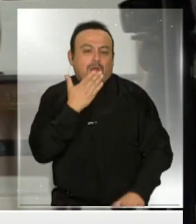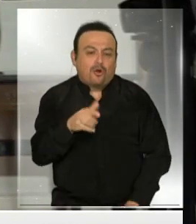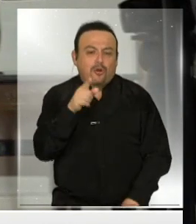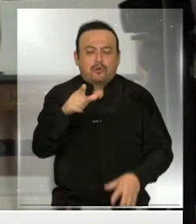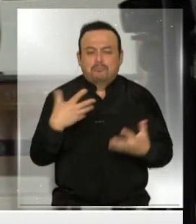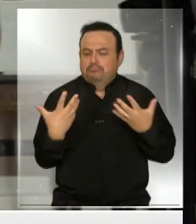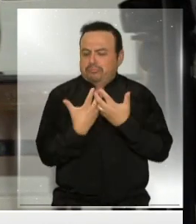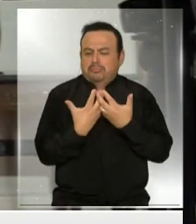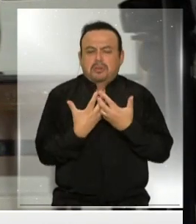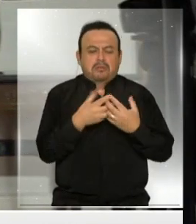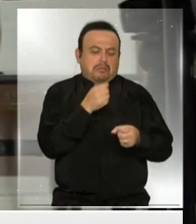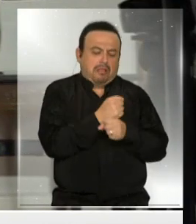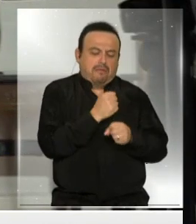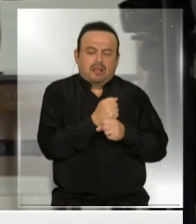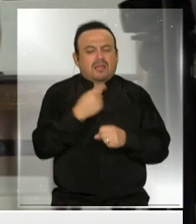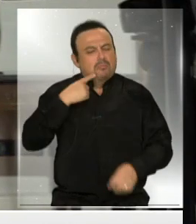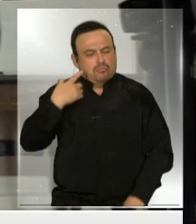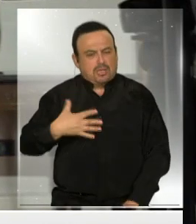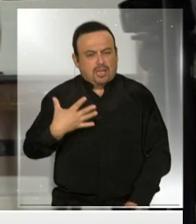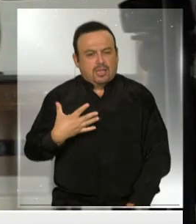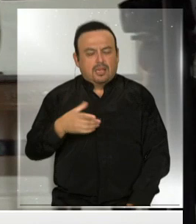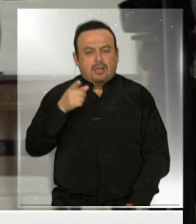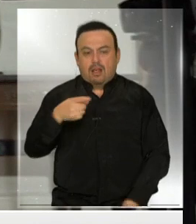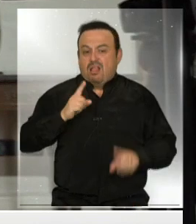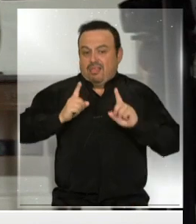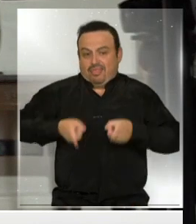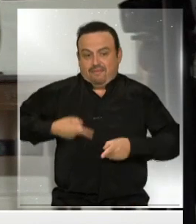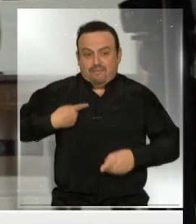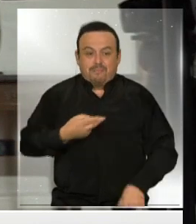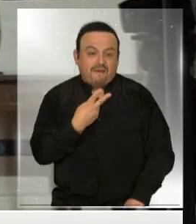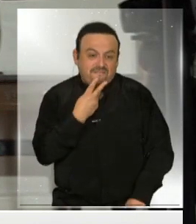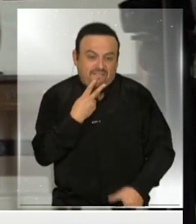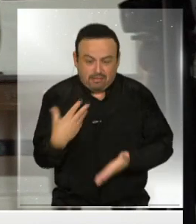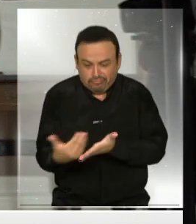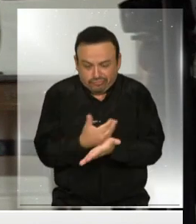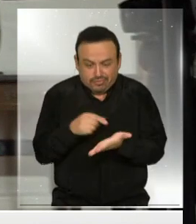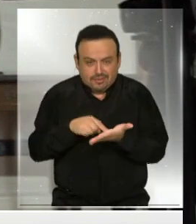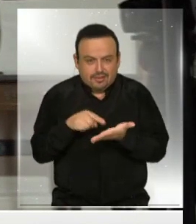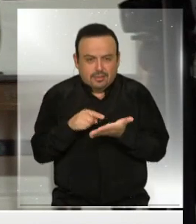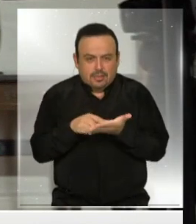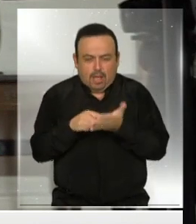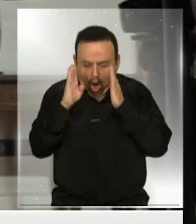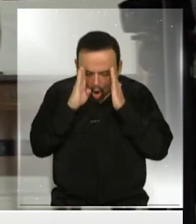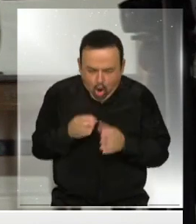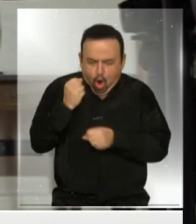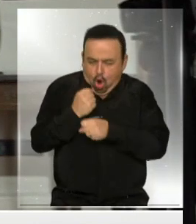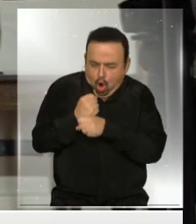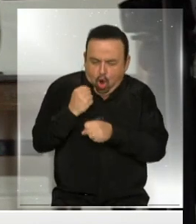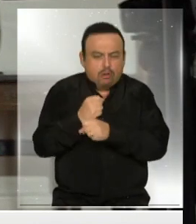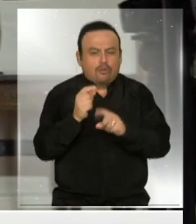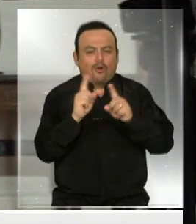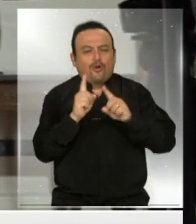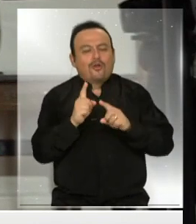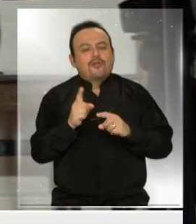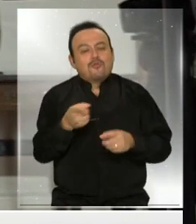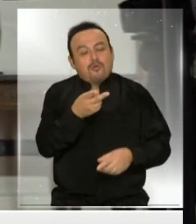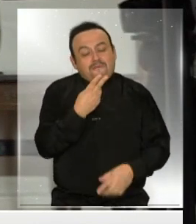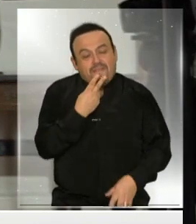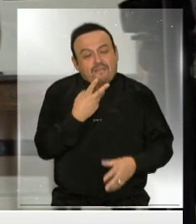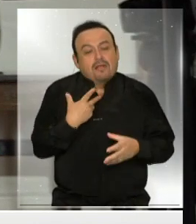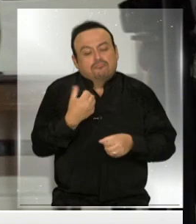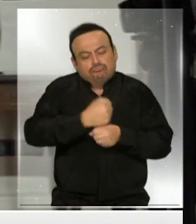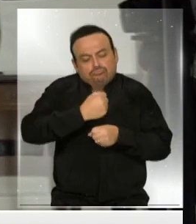compatibilizar mejor si el trabajo es muy importante, tenemos que trabajar para vivir y no vivir para trabajar. y por eso yo espero